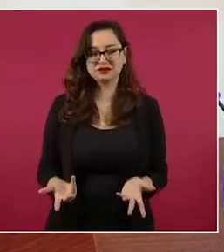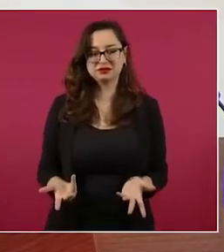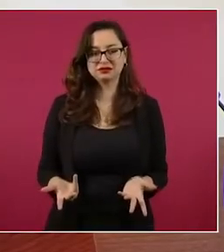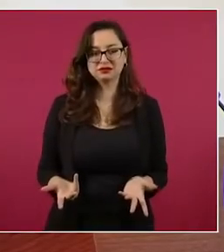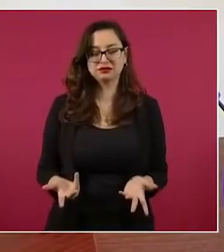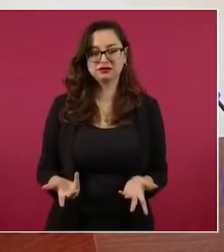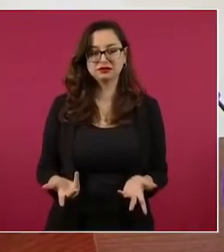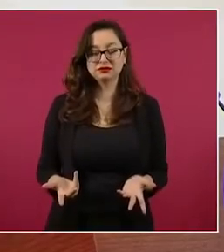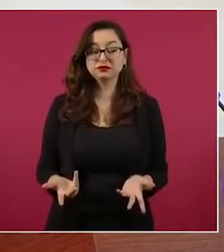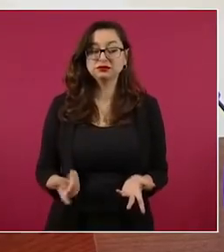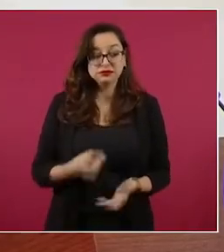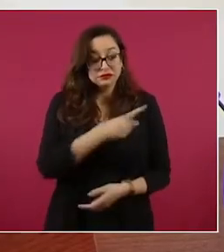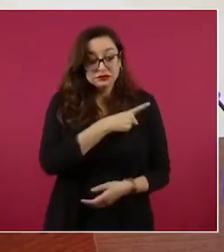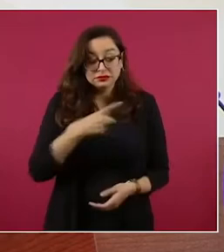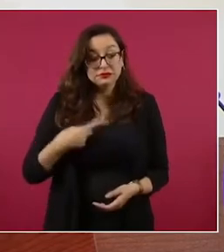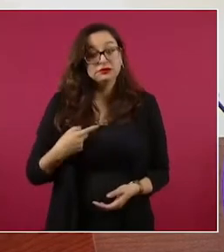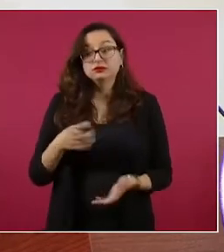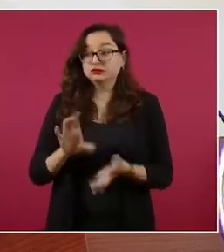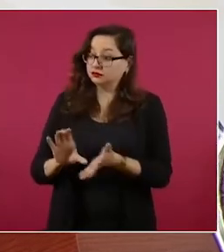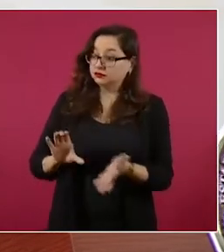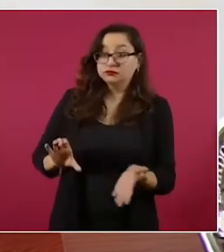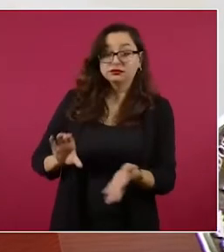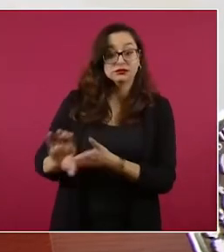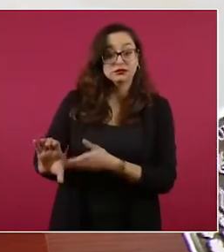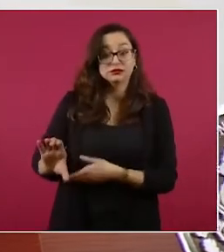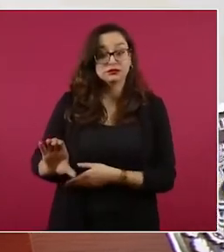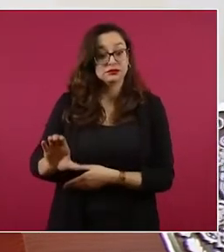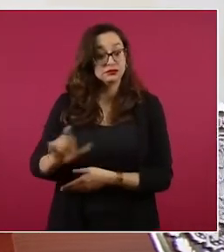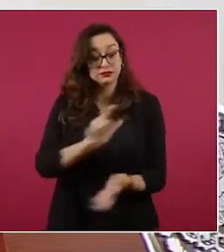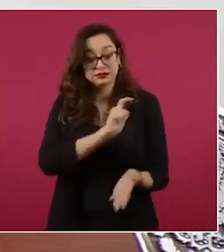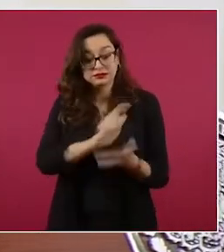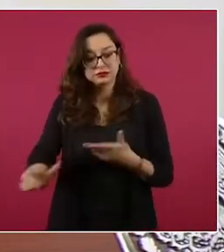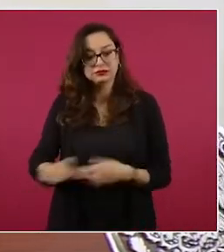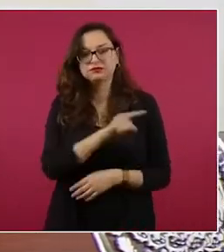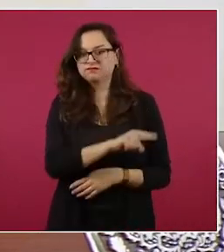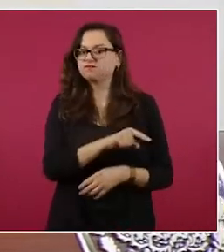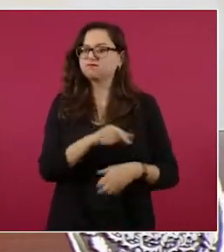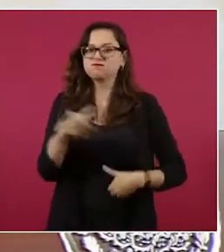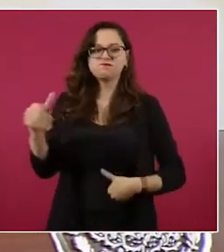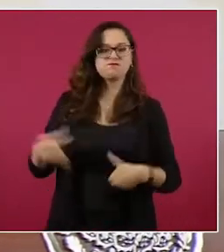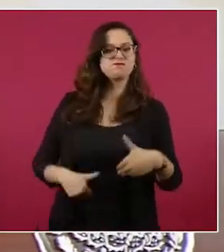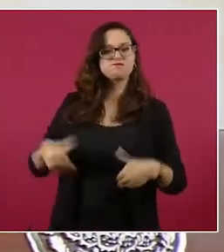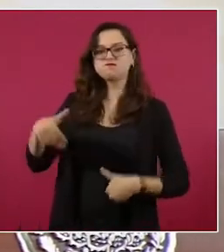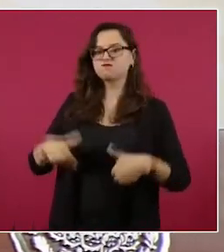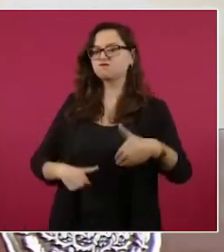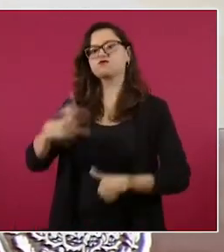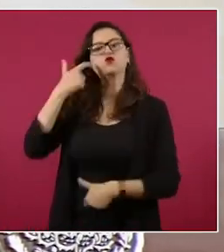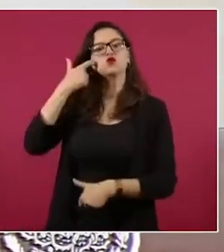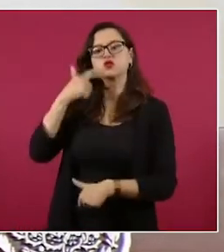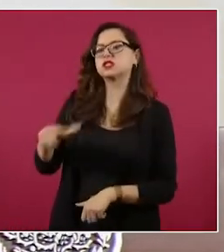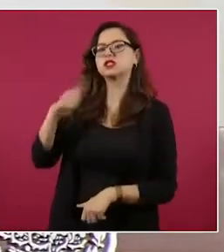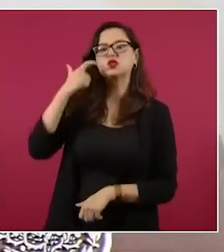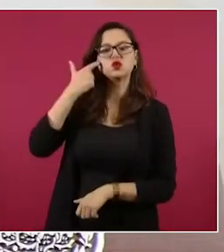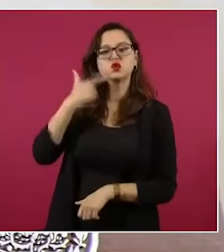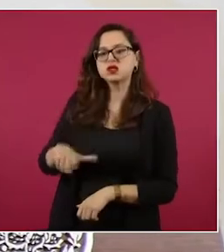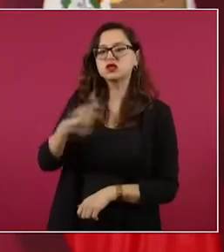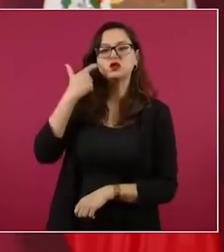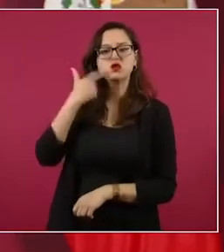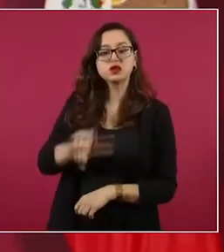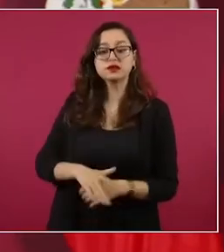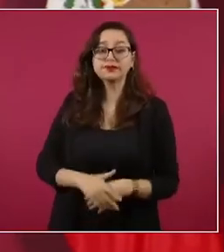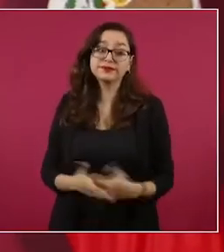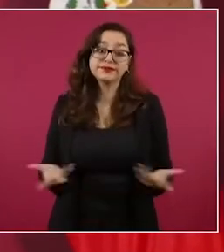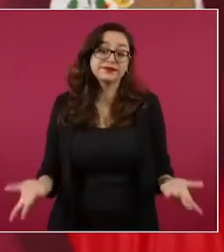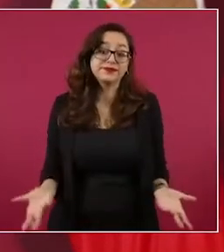en una sola operación, más de 10 mil